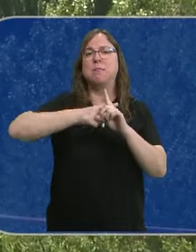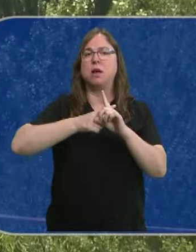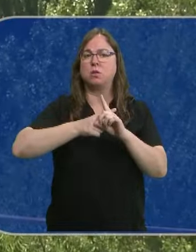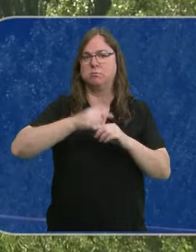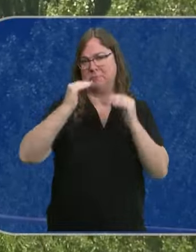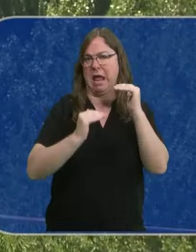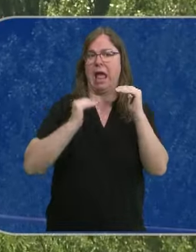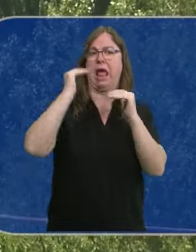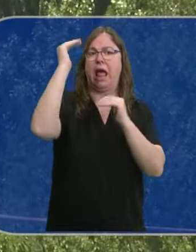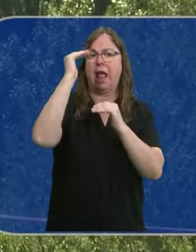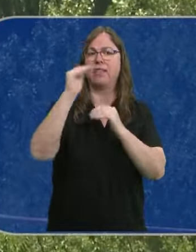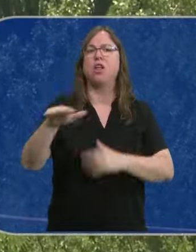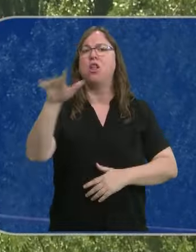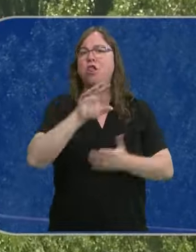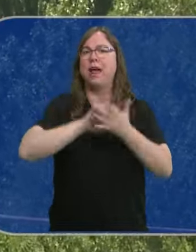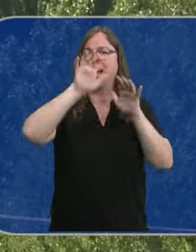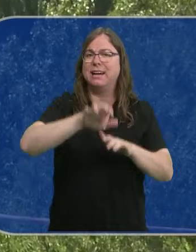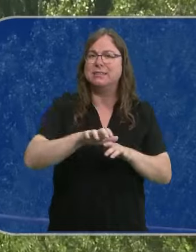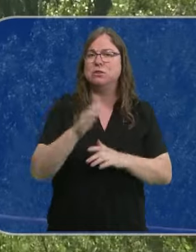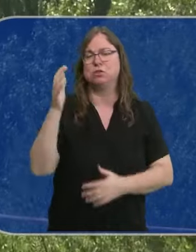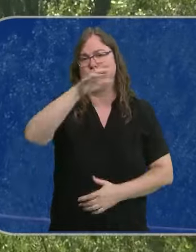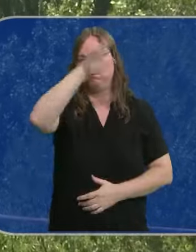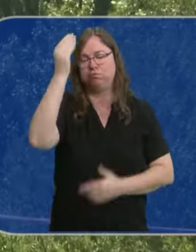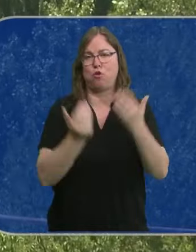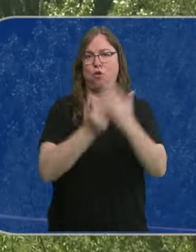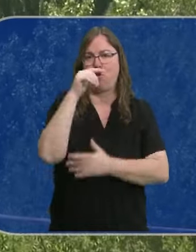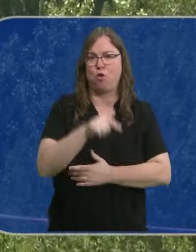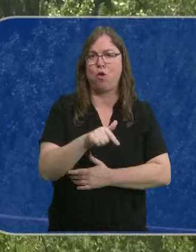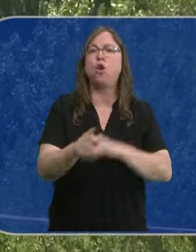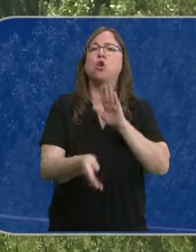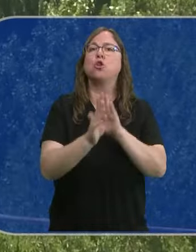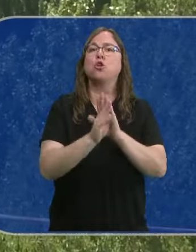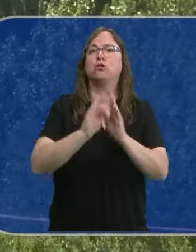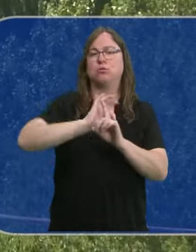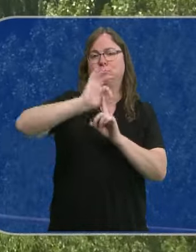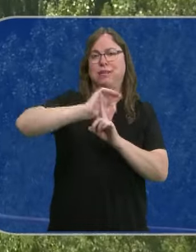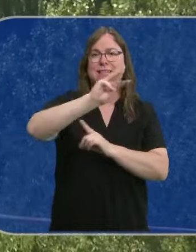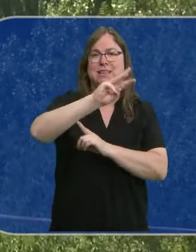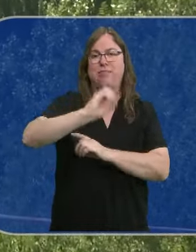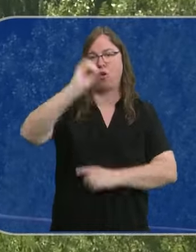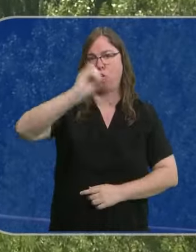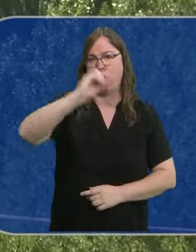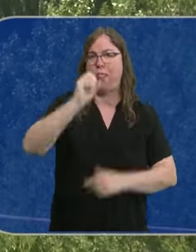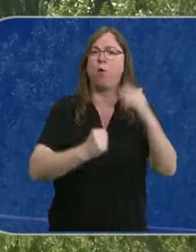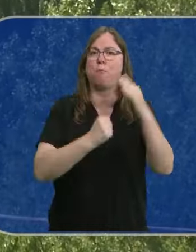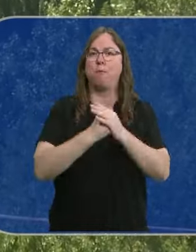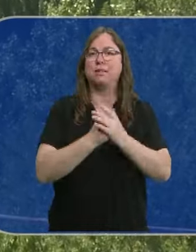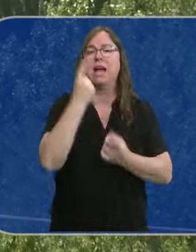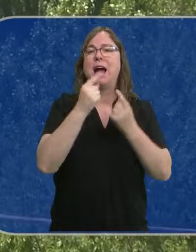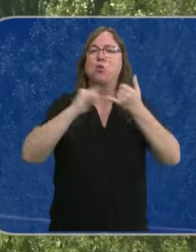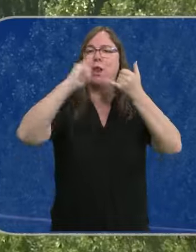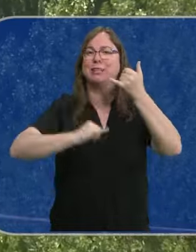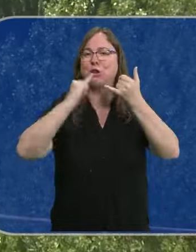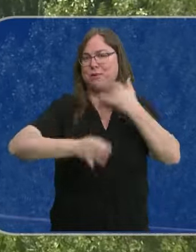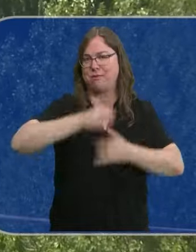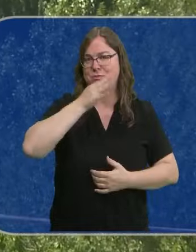Temperaturas significativamente altas en más zonas de Castilla y León durante la jornada de hoy. volverán a repetir 35 grados de temperatura máxima con algunas